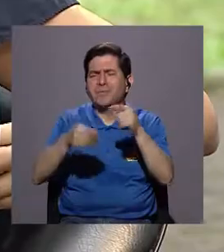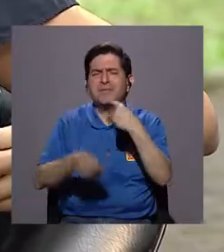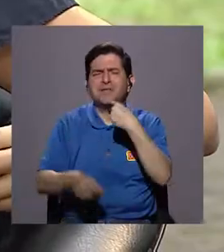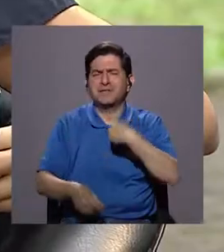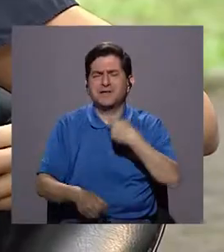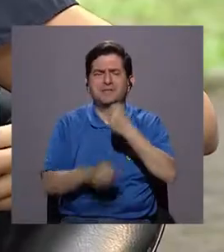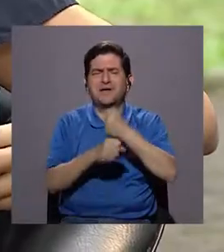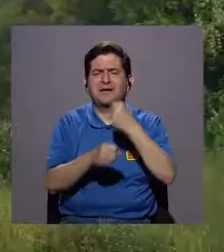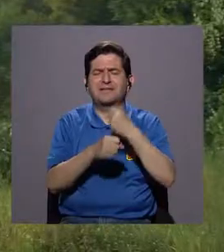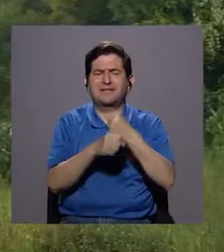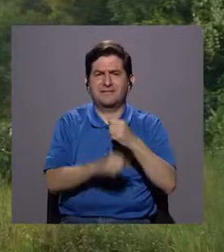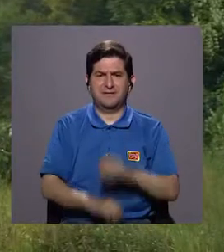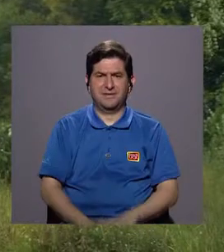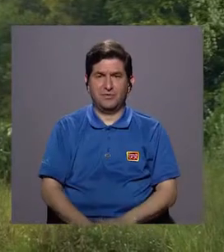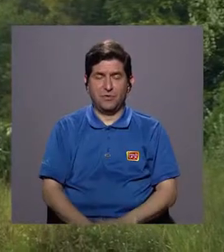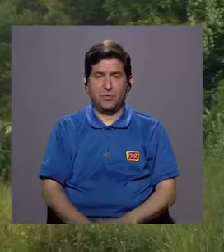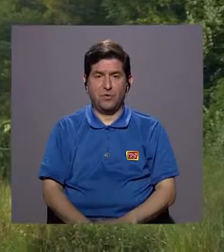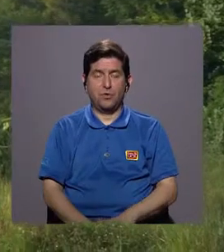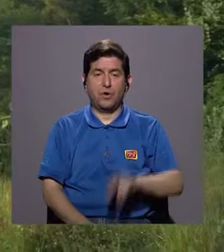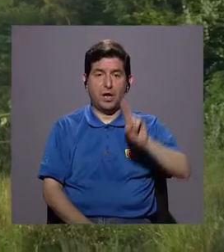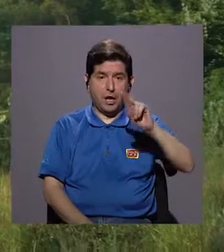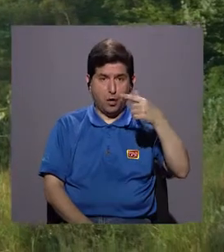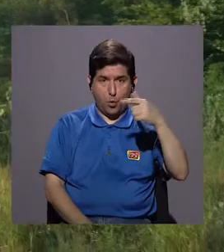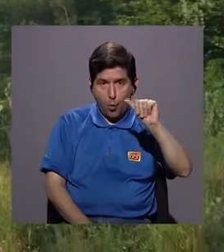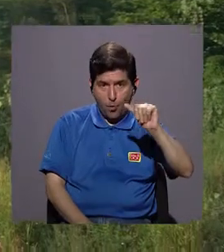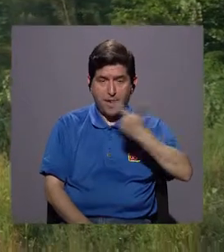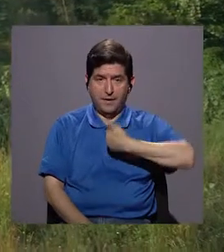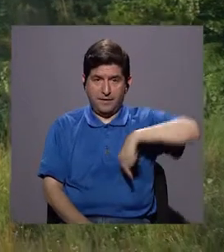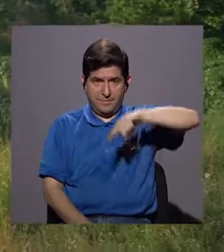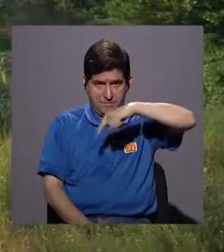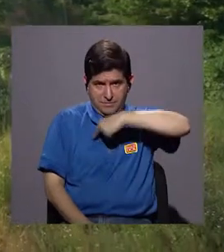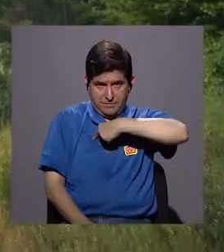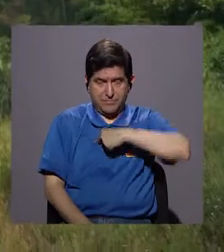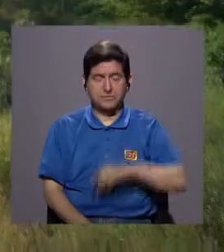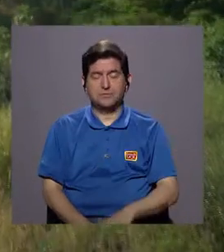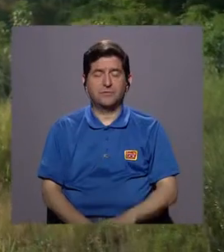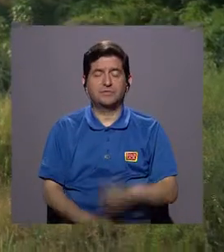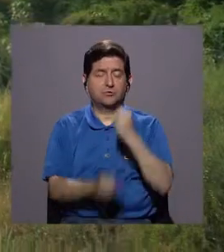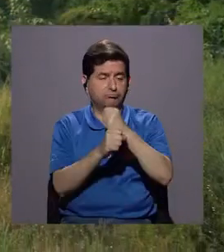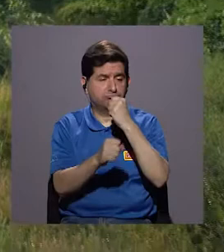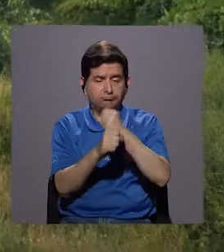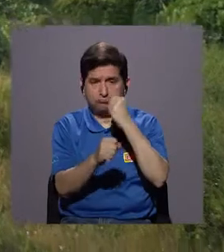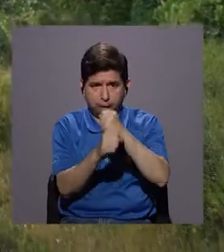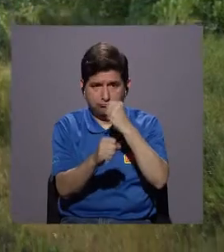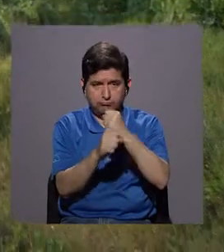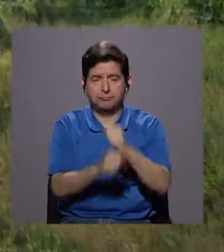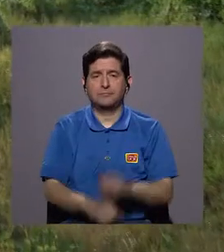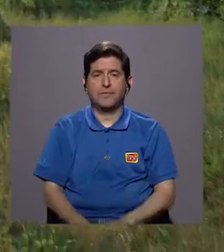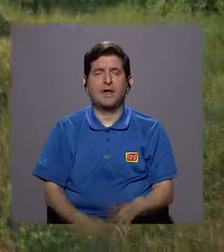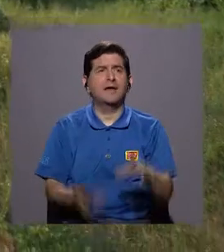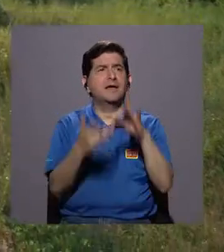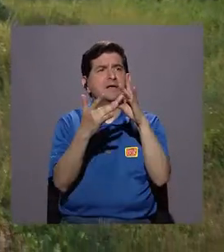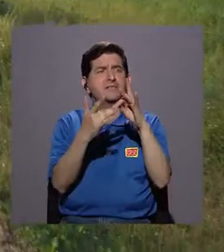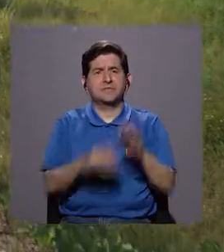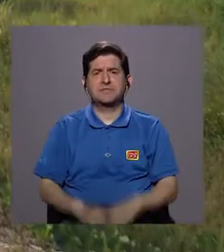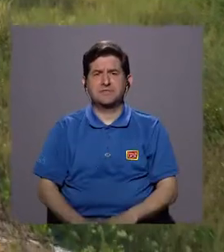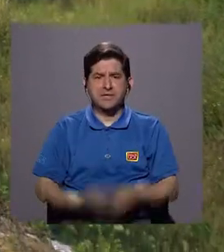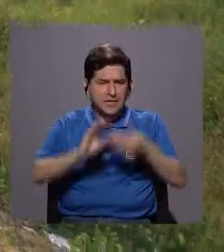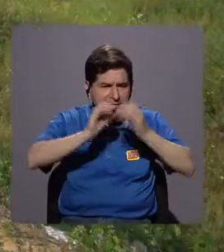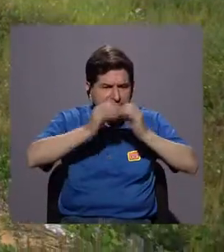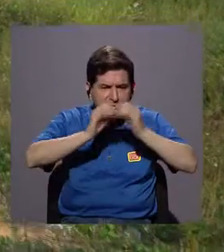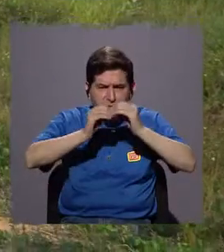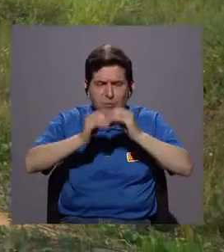un poquito del trabajo que ustedes hacen. Desde la Unidad de Gestión Ambiental, nosotros trabajamos sobre todo los